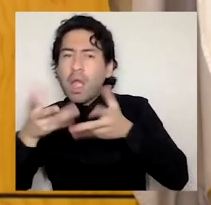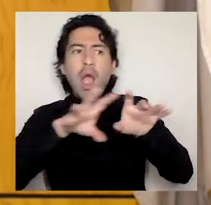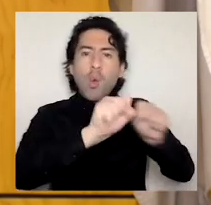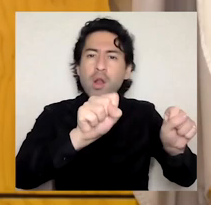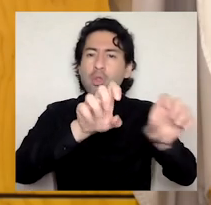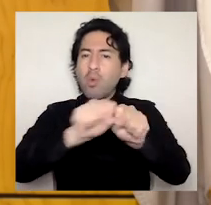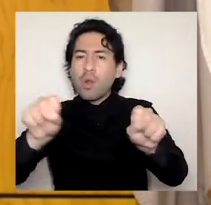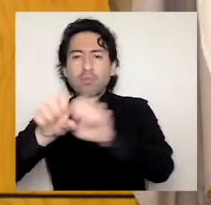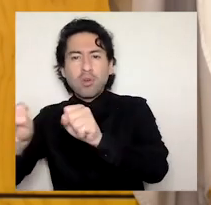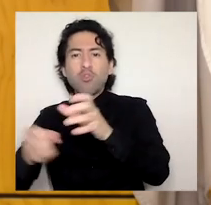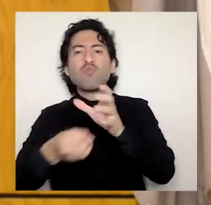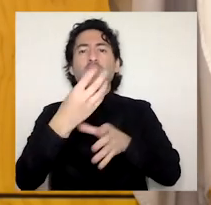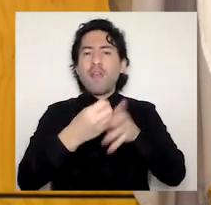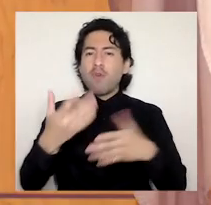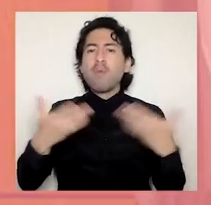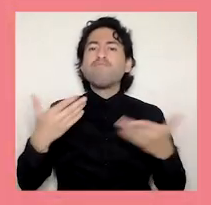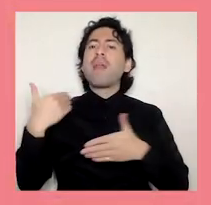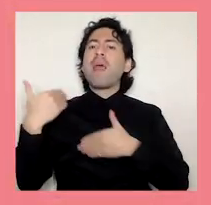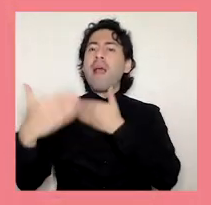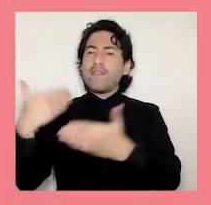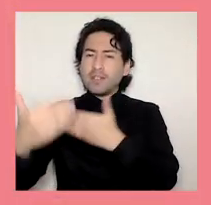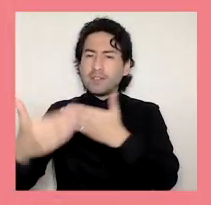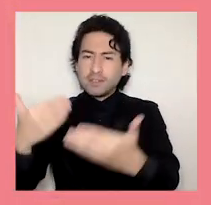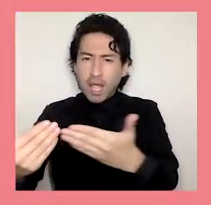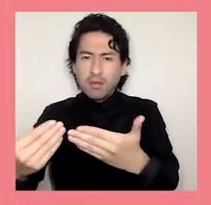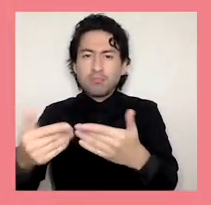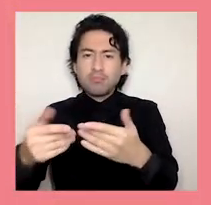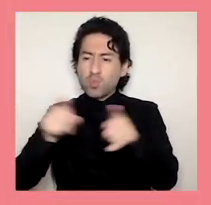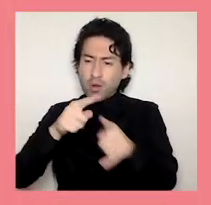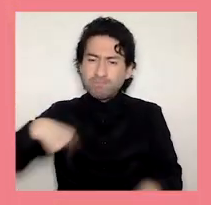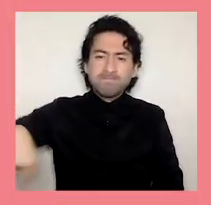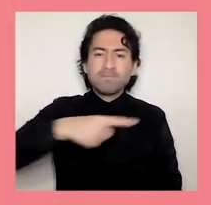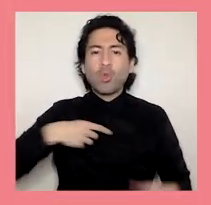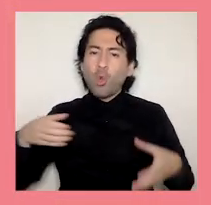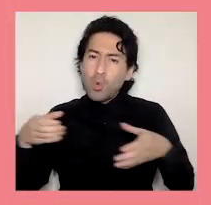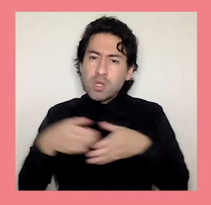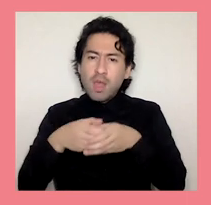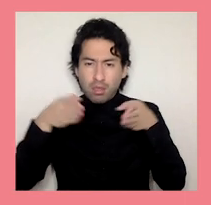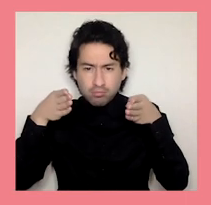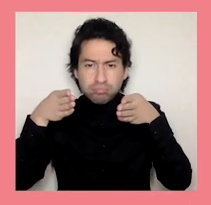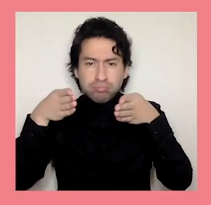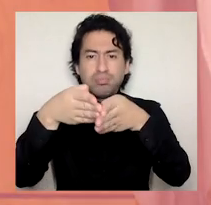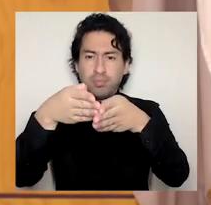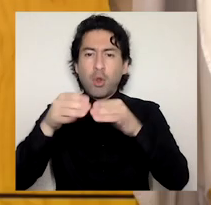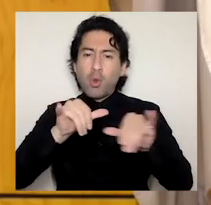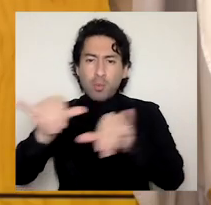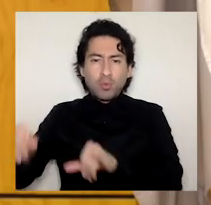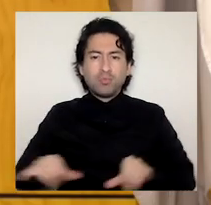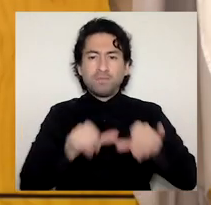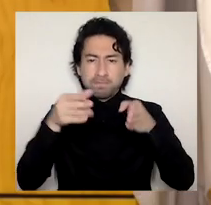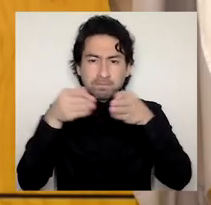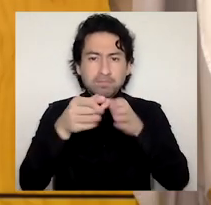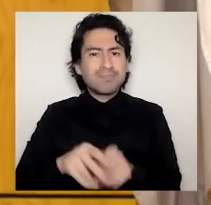de comunidad y con un rumbo común. Sin exclusiones esta es una tarea de todas y todos. Sin